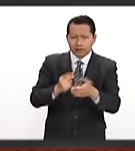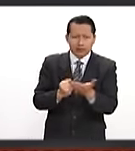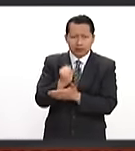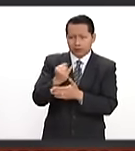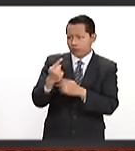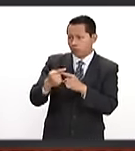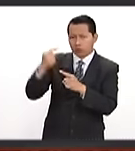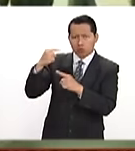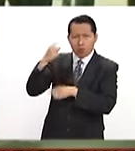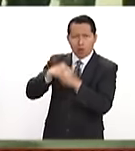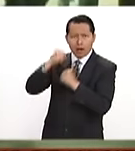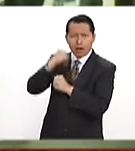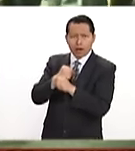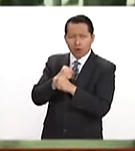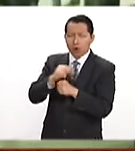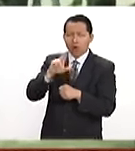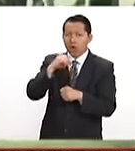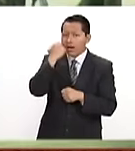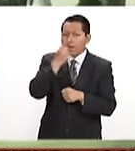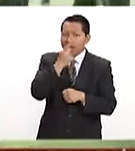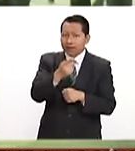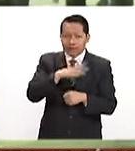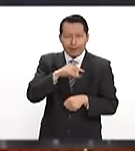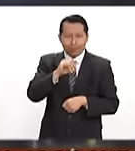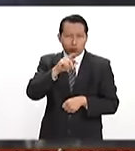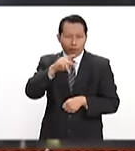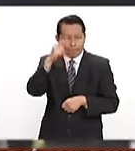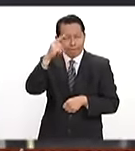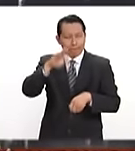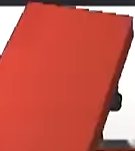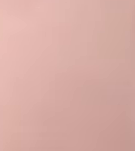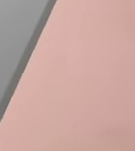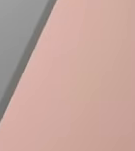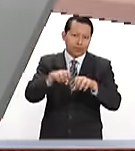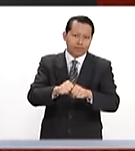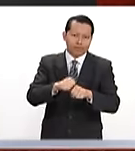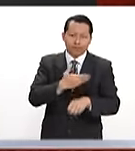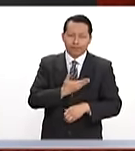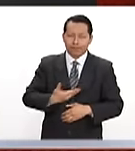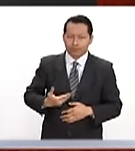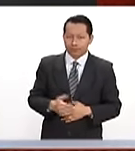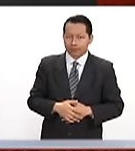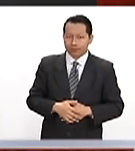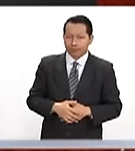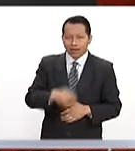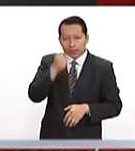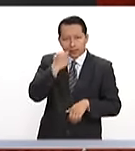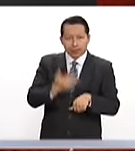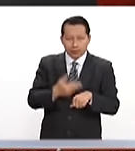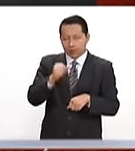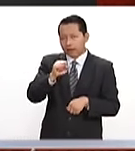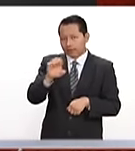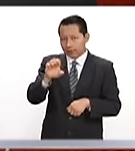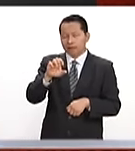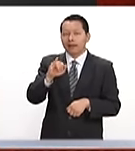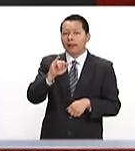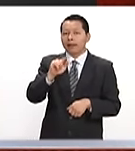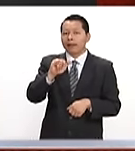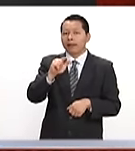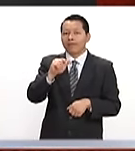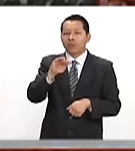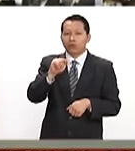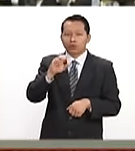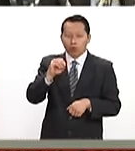pasado y no tiene nada que ver con la llegada de Donald Trump a la Casa Blanca. El secretario de Economía, El Defonso Guajardo,